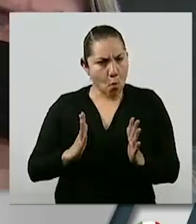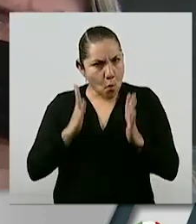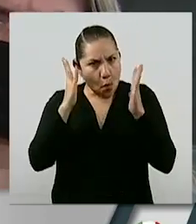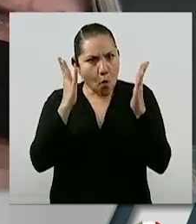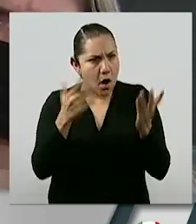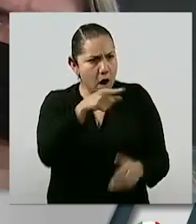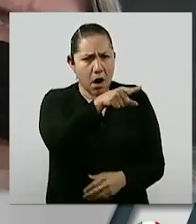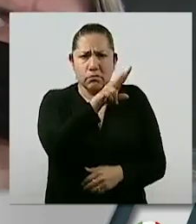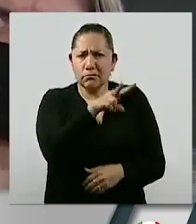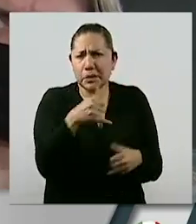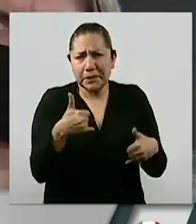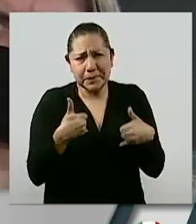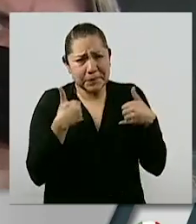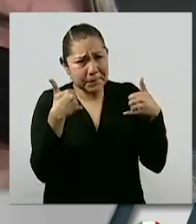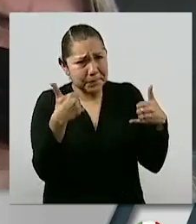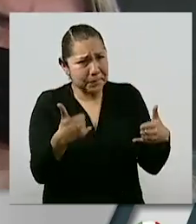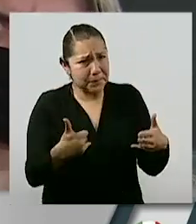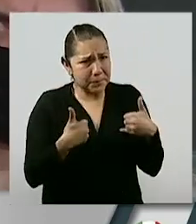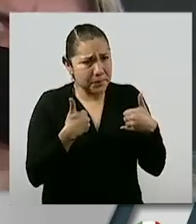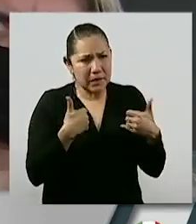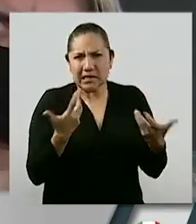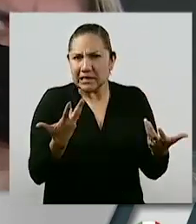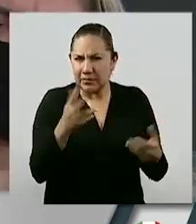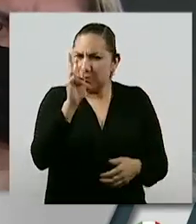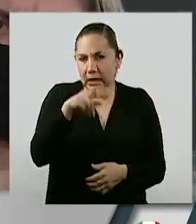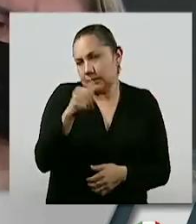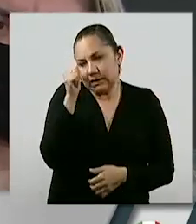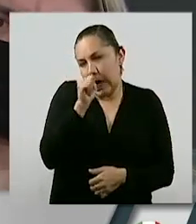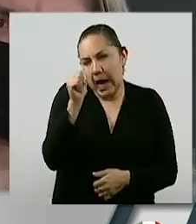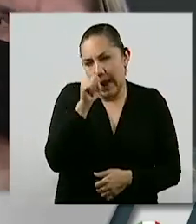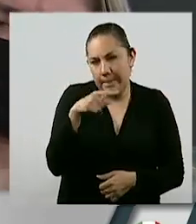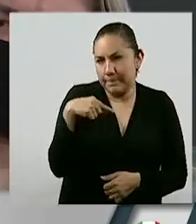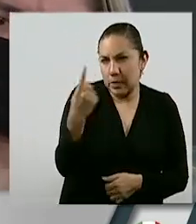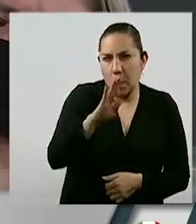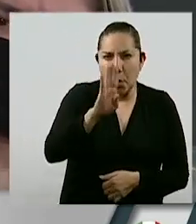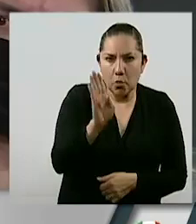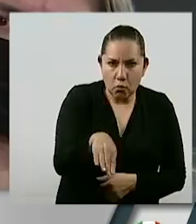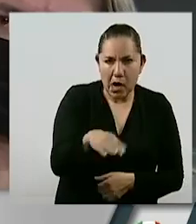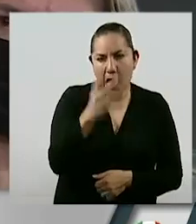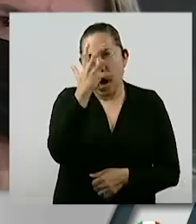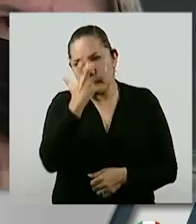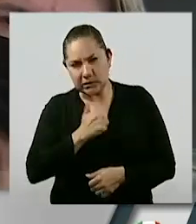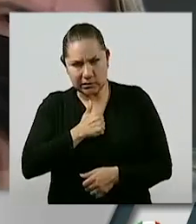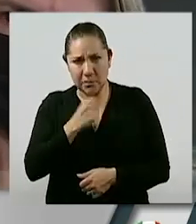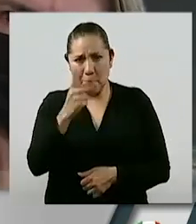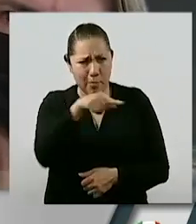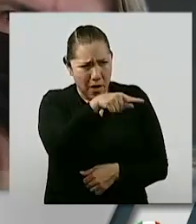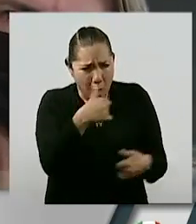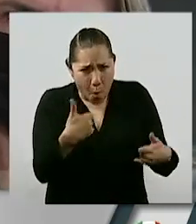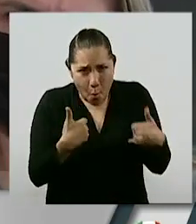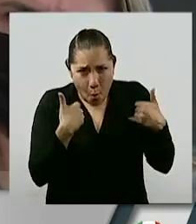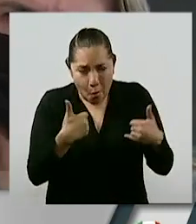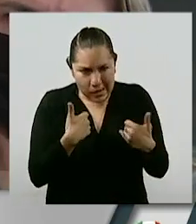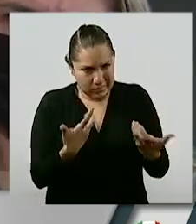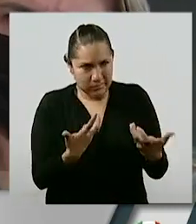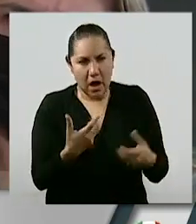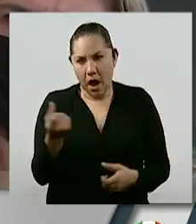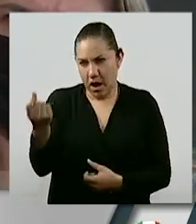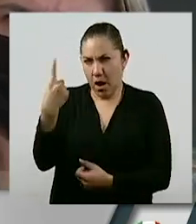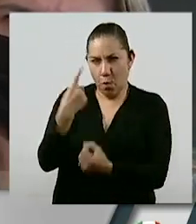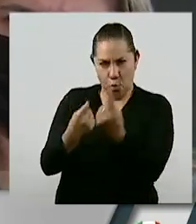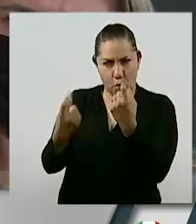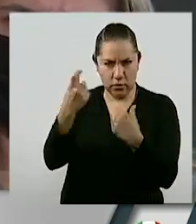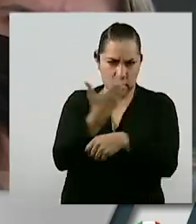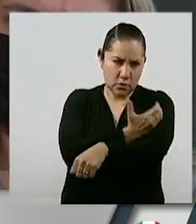siempre una pérdida es terrible, pero su juventud la hace más terrible. Algunos compañeros me recordaron que convivieron con ella